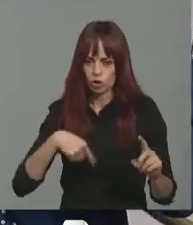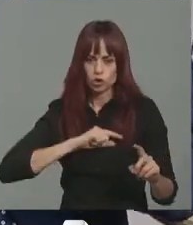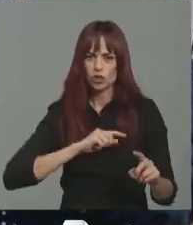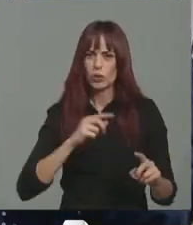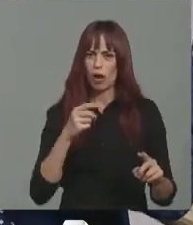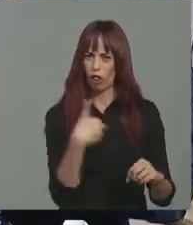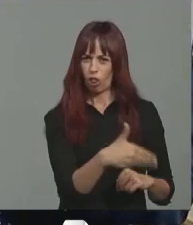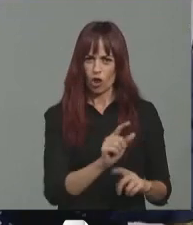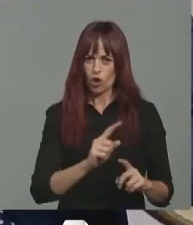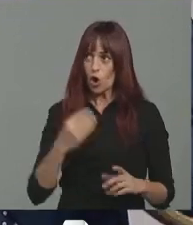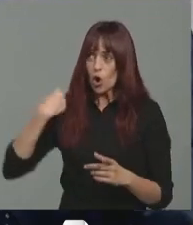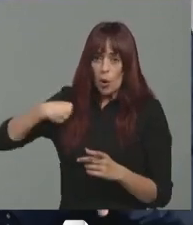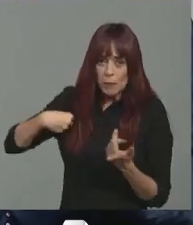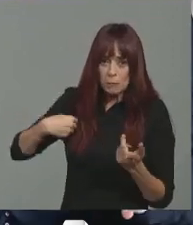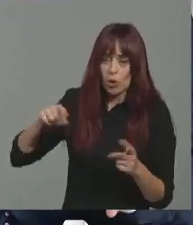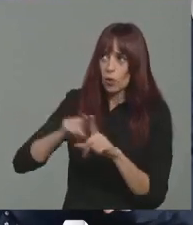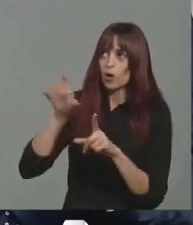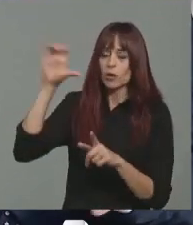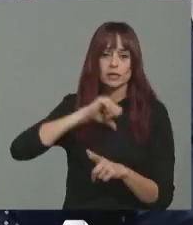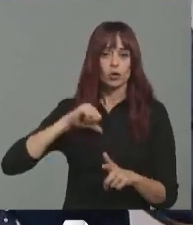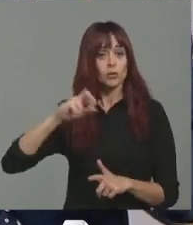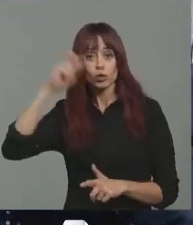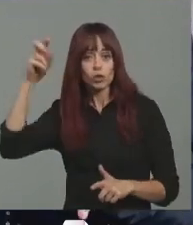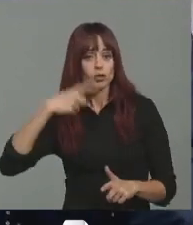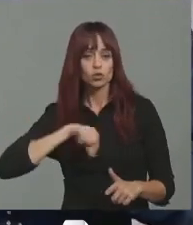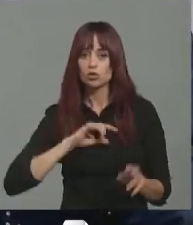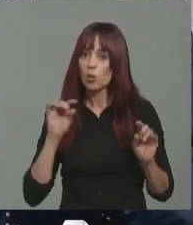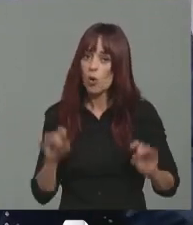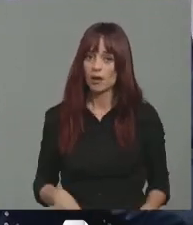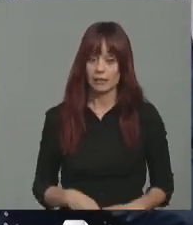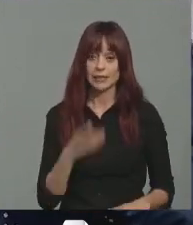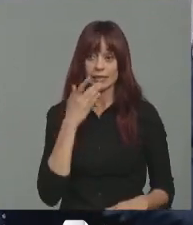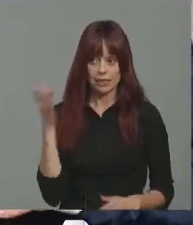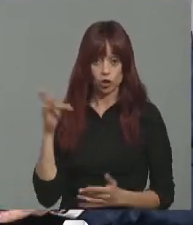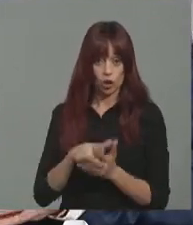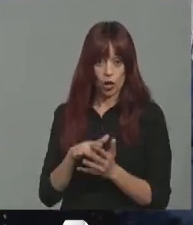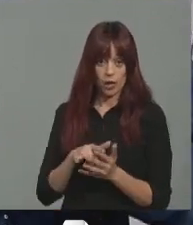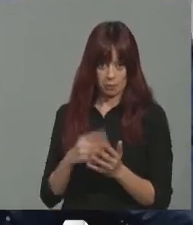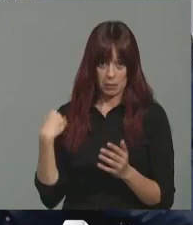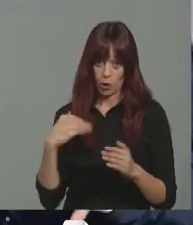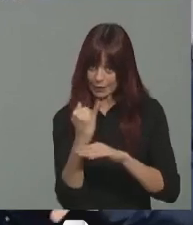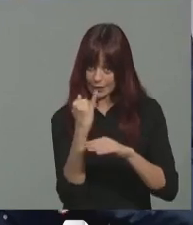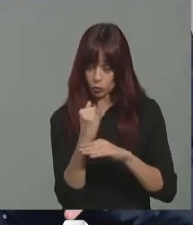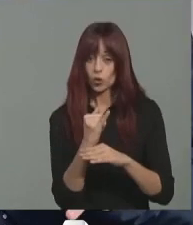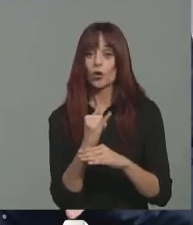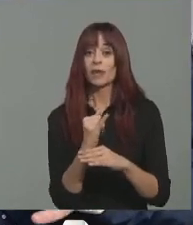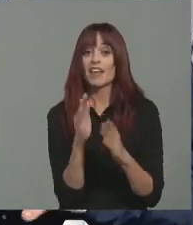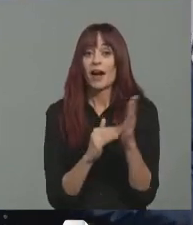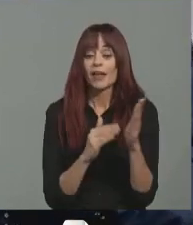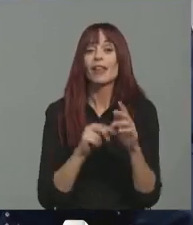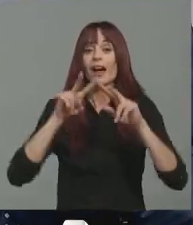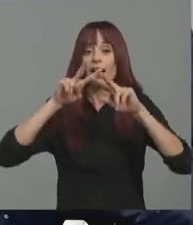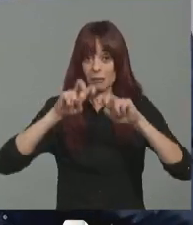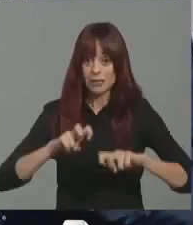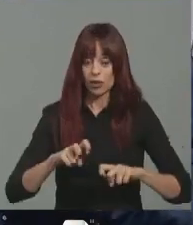Oiga, envíenos los mismos recursos que al resto de comunidades autónomas. Si esto fuera así, y lo dice el IBIE, si esto fuera así, la región de Murcia